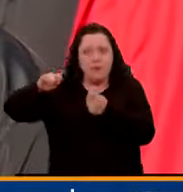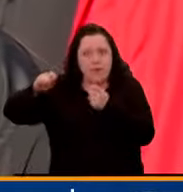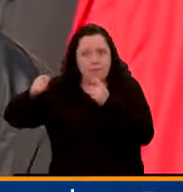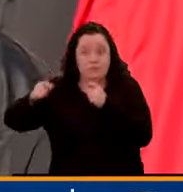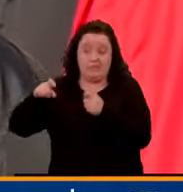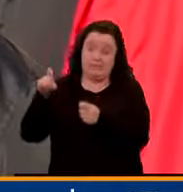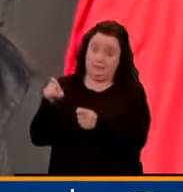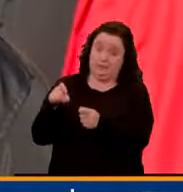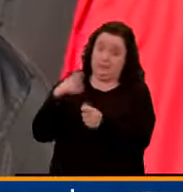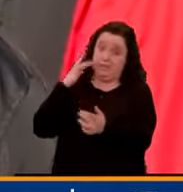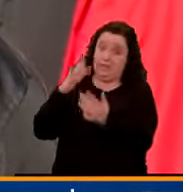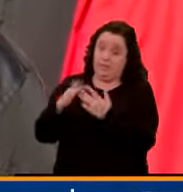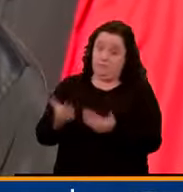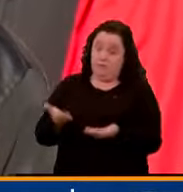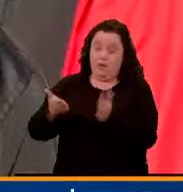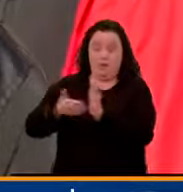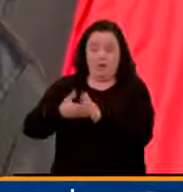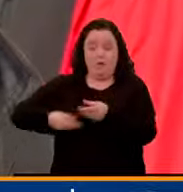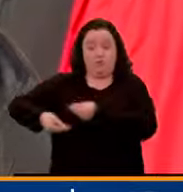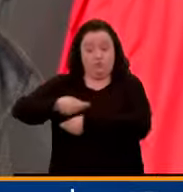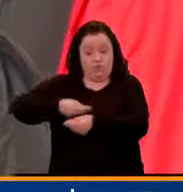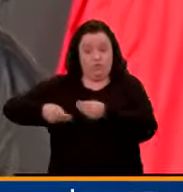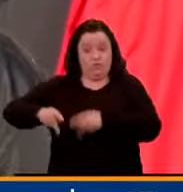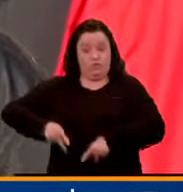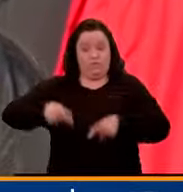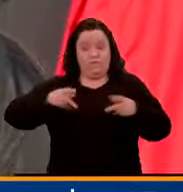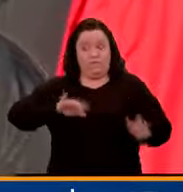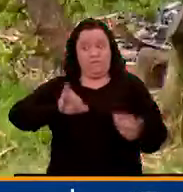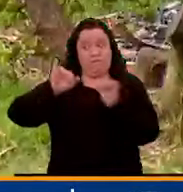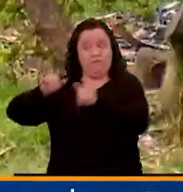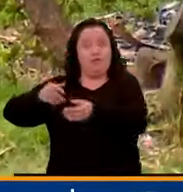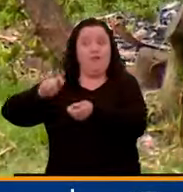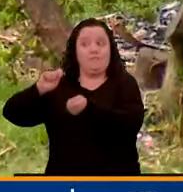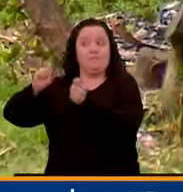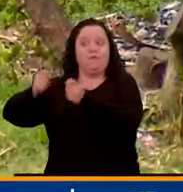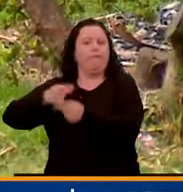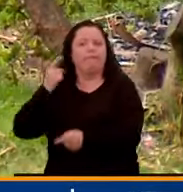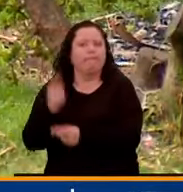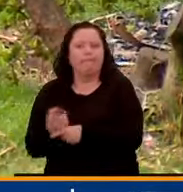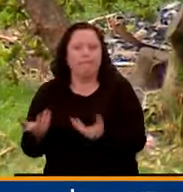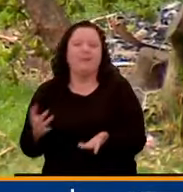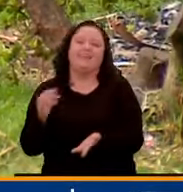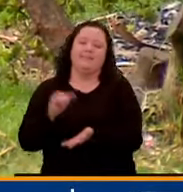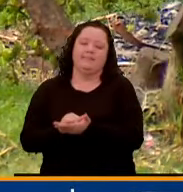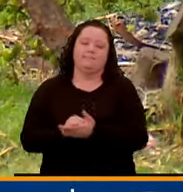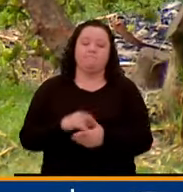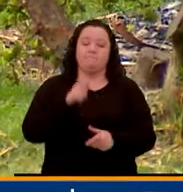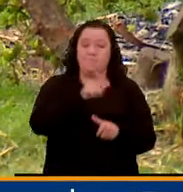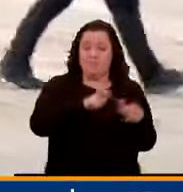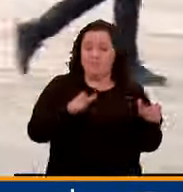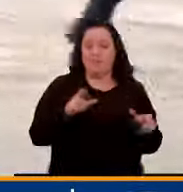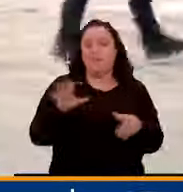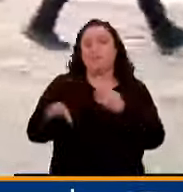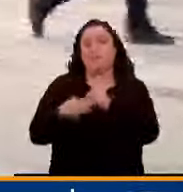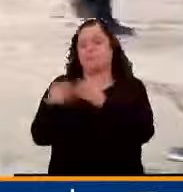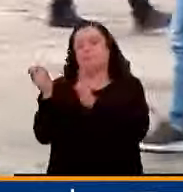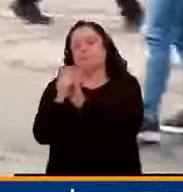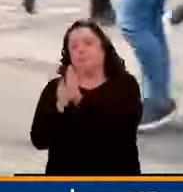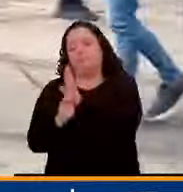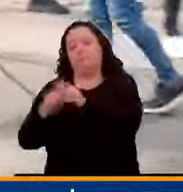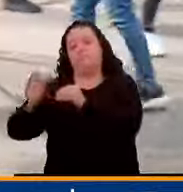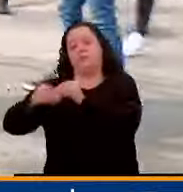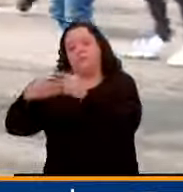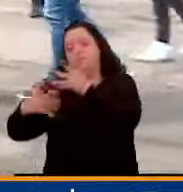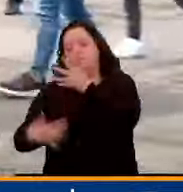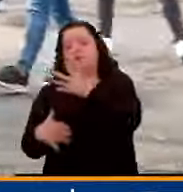necesarias para garantizar la sostenibilidad y la vida de ellos en esos territorios no se da. A esta medida se sumaron otras determinaciones que buscan garantizar la